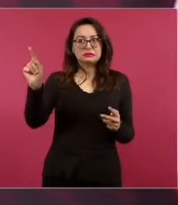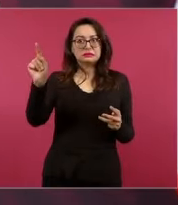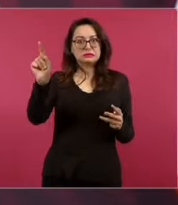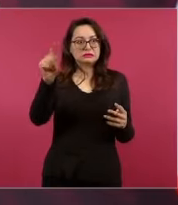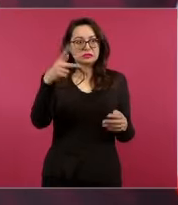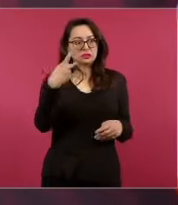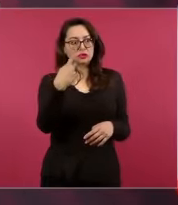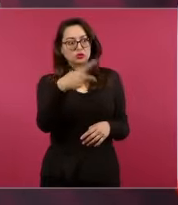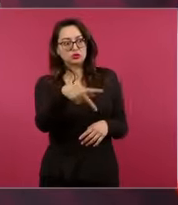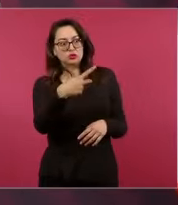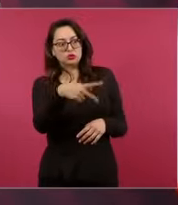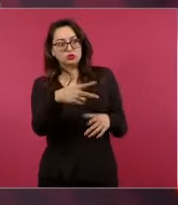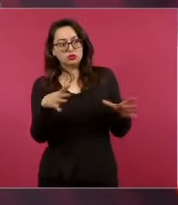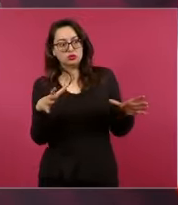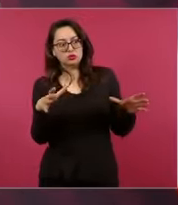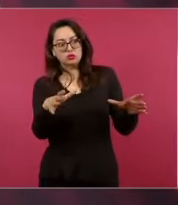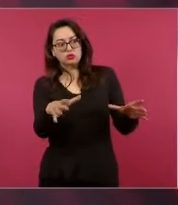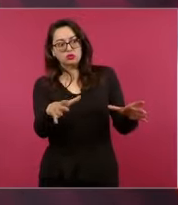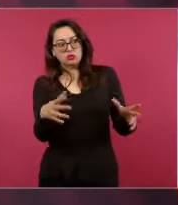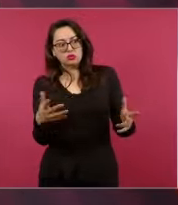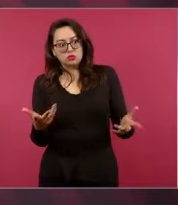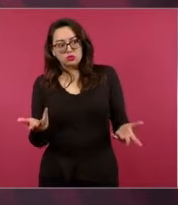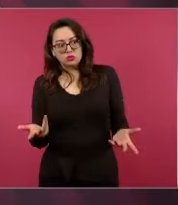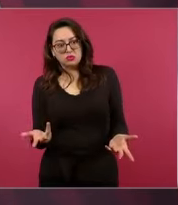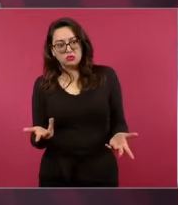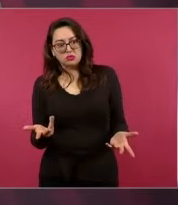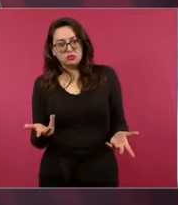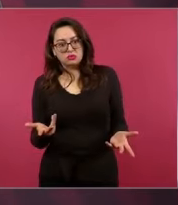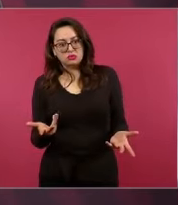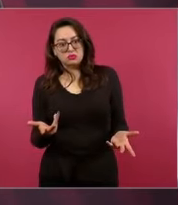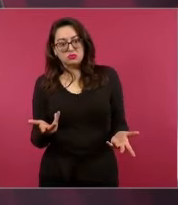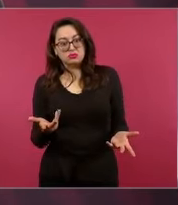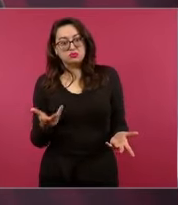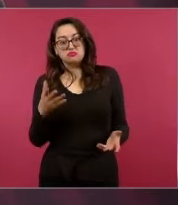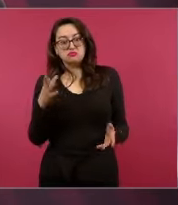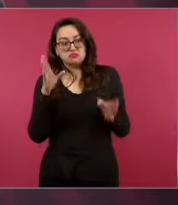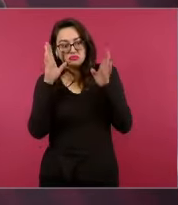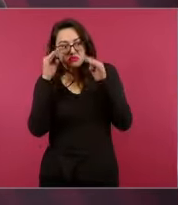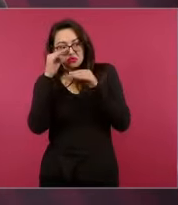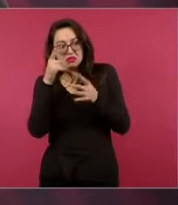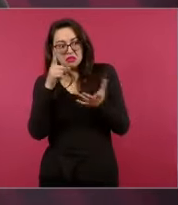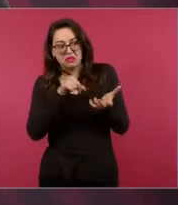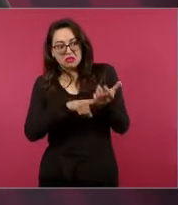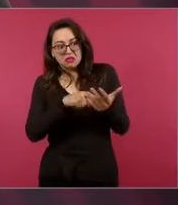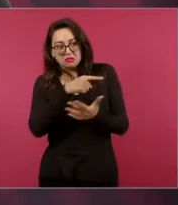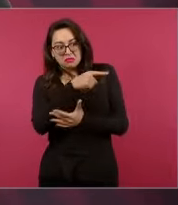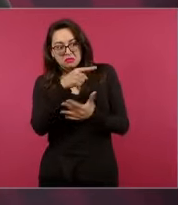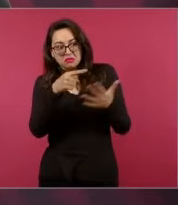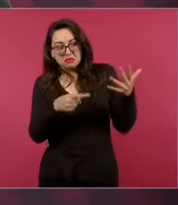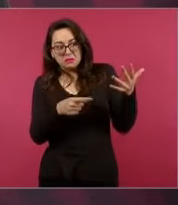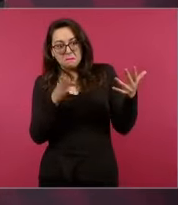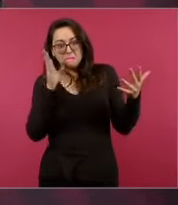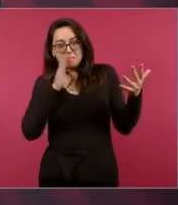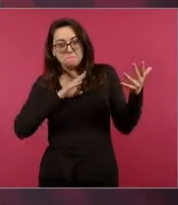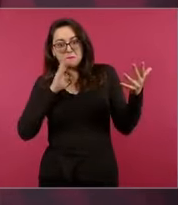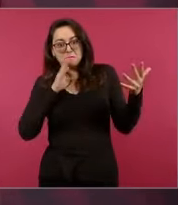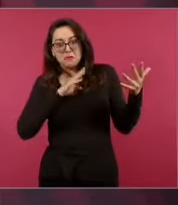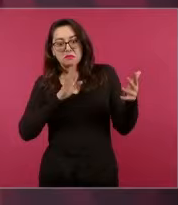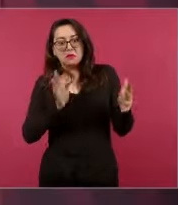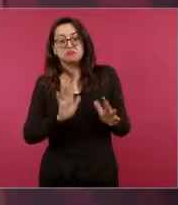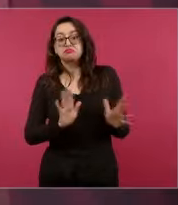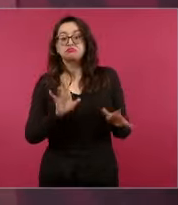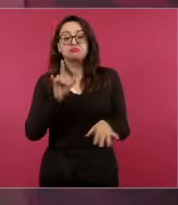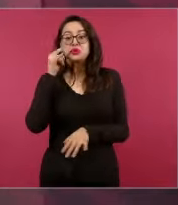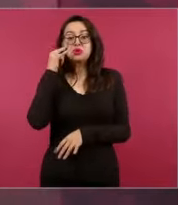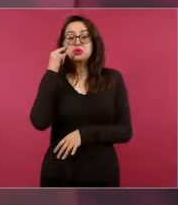conservador. Presidente. Tiene nada más la paja